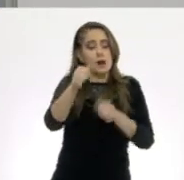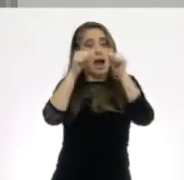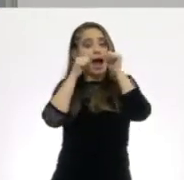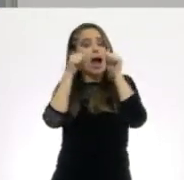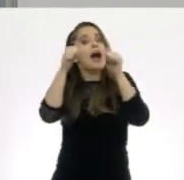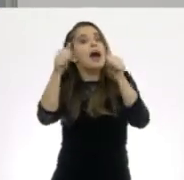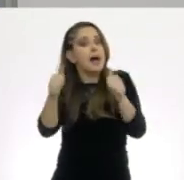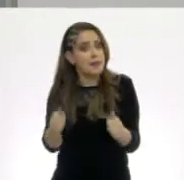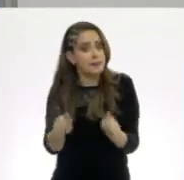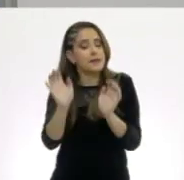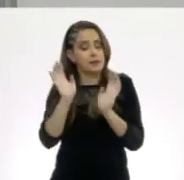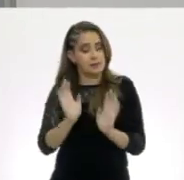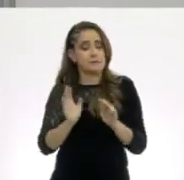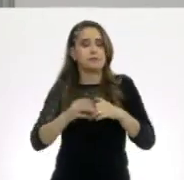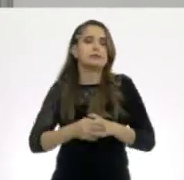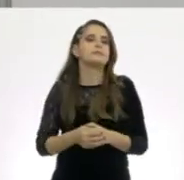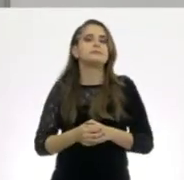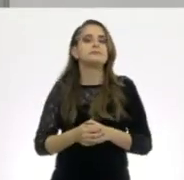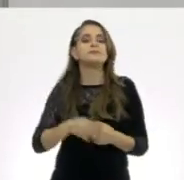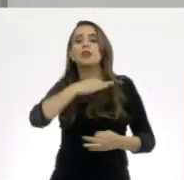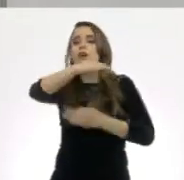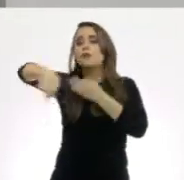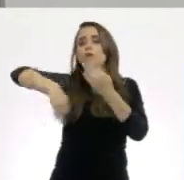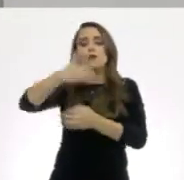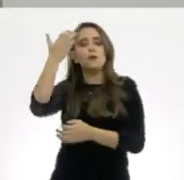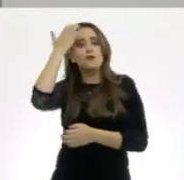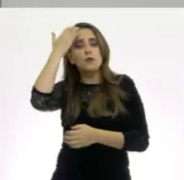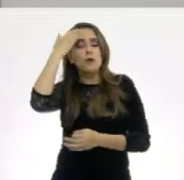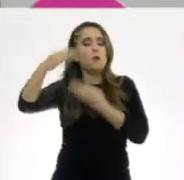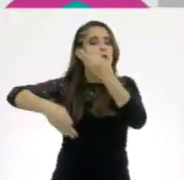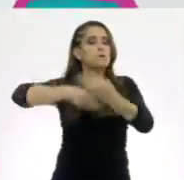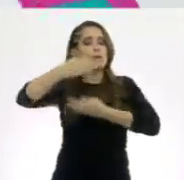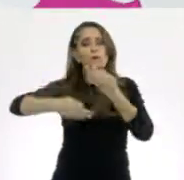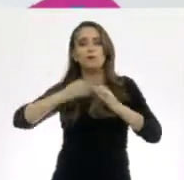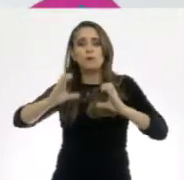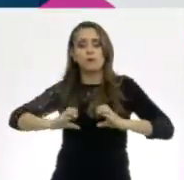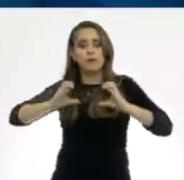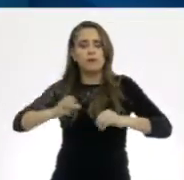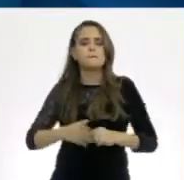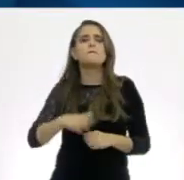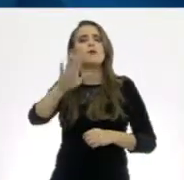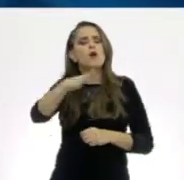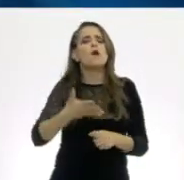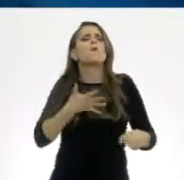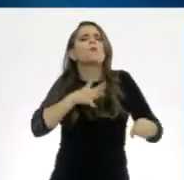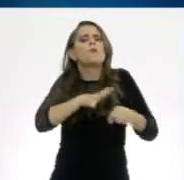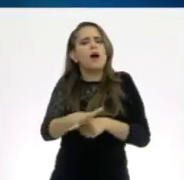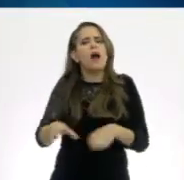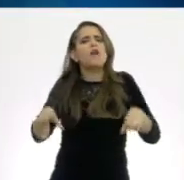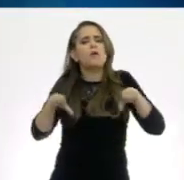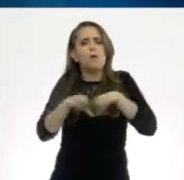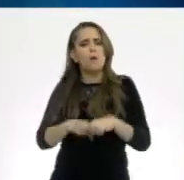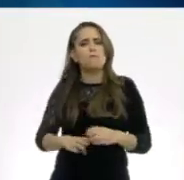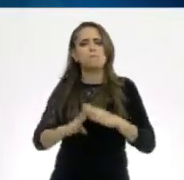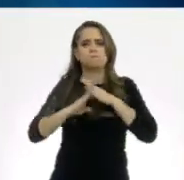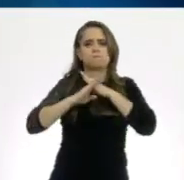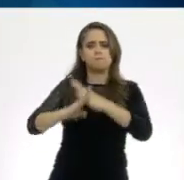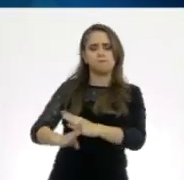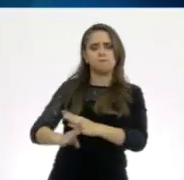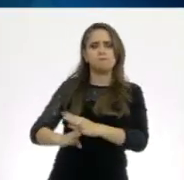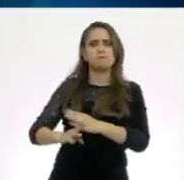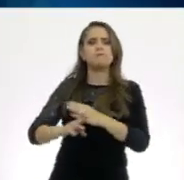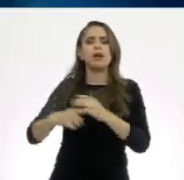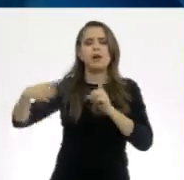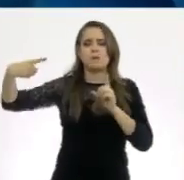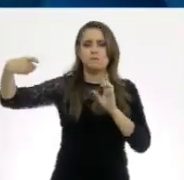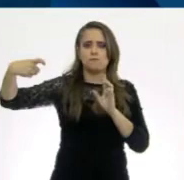están. Igual hay en casita. Todos conocemos y todos nos cuidamos. ¿Cuál es el método anticonceptivo de barrera que impide el paso de